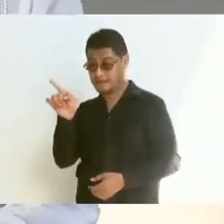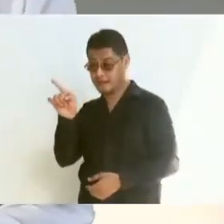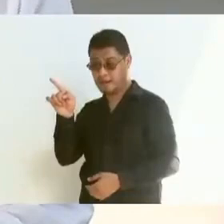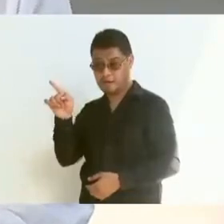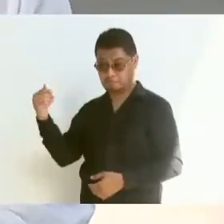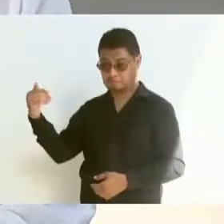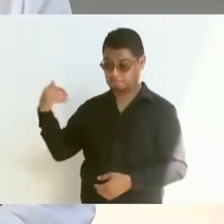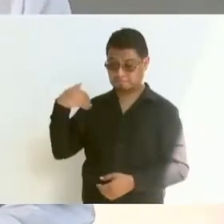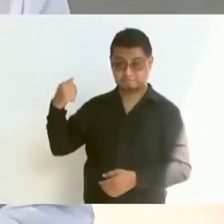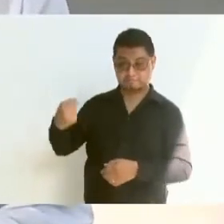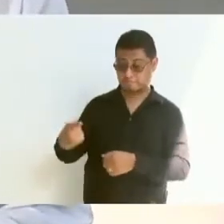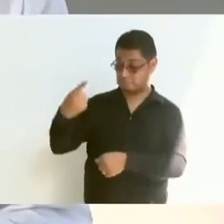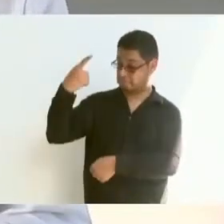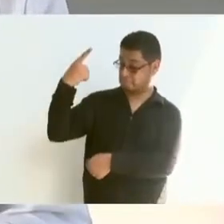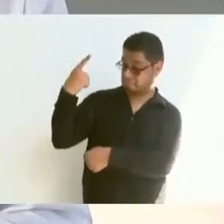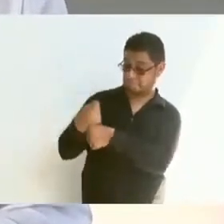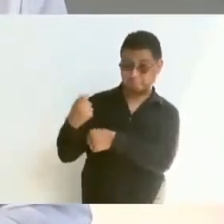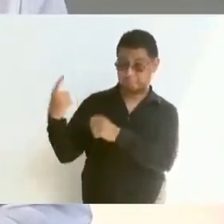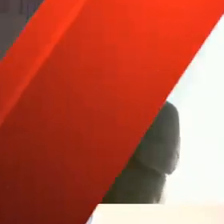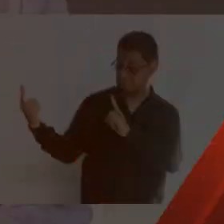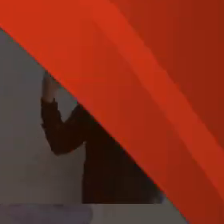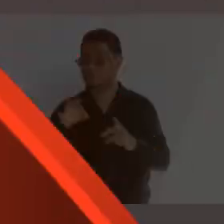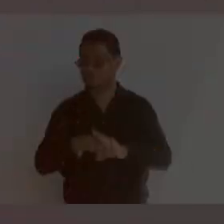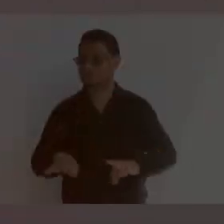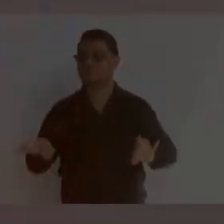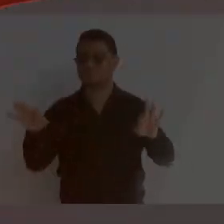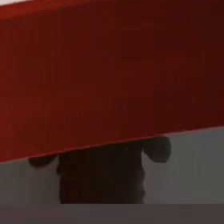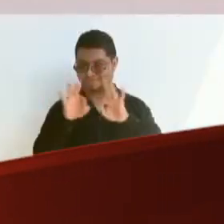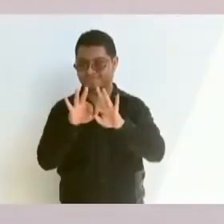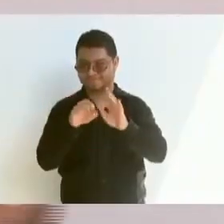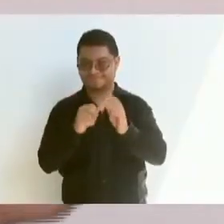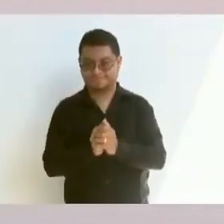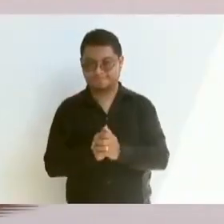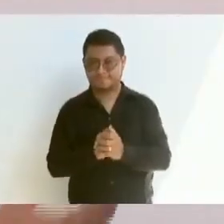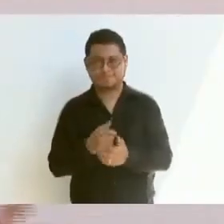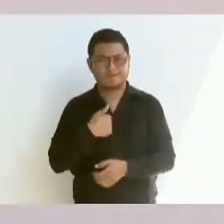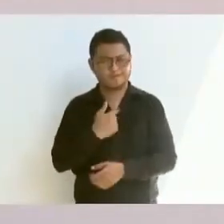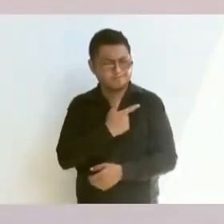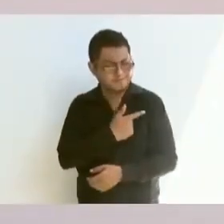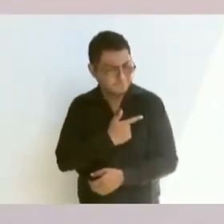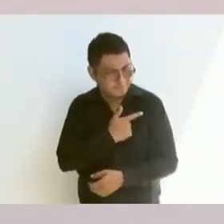en visitarme. y estoy